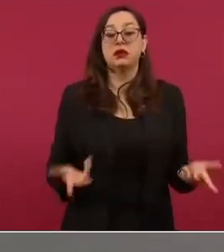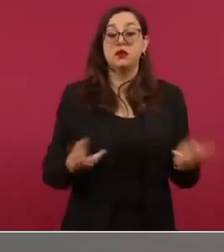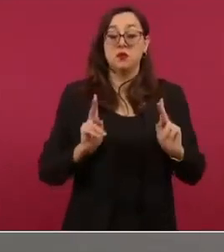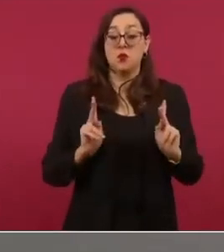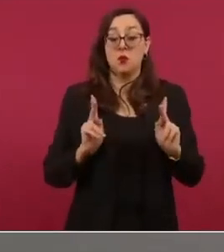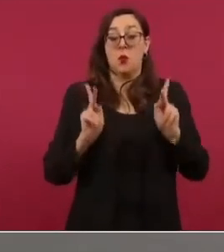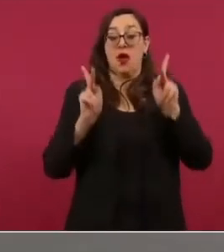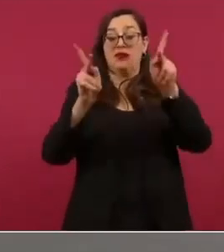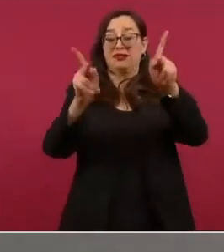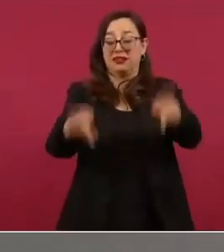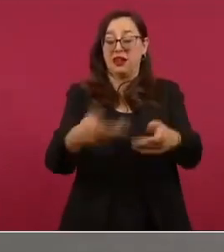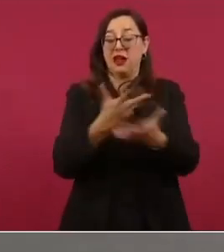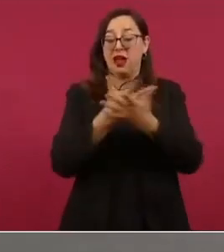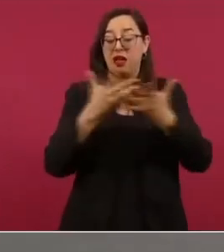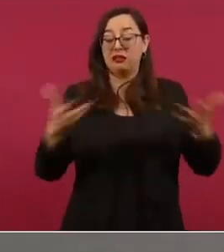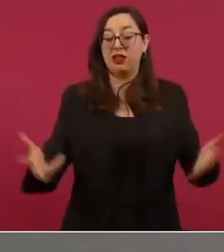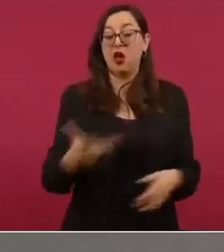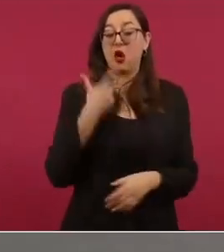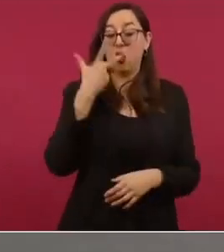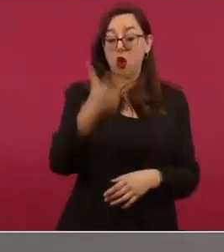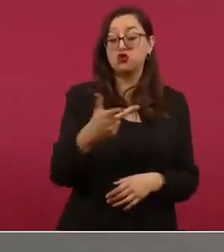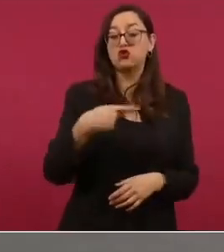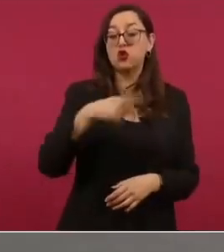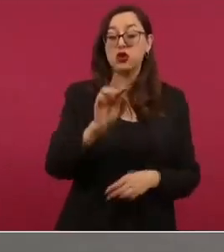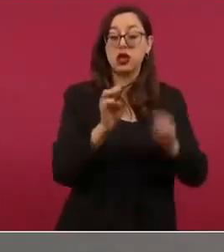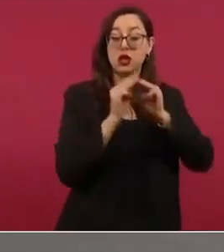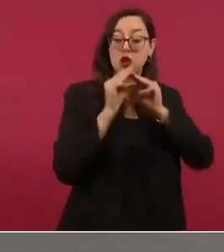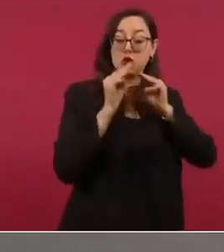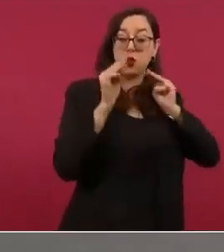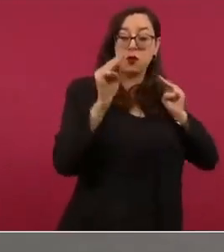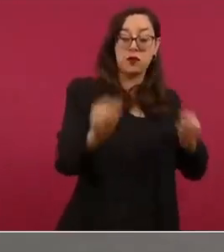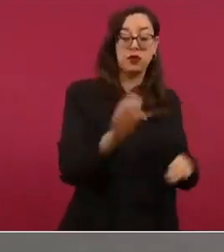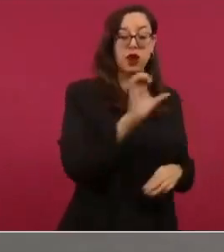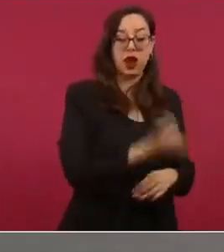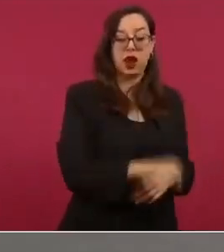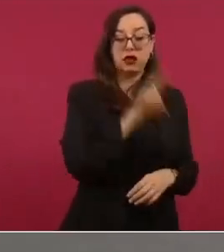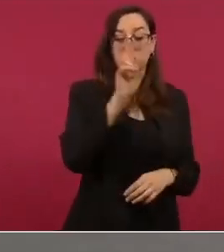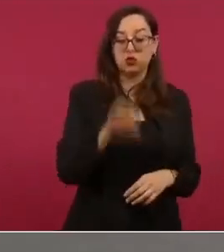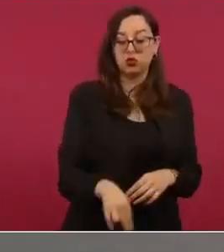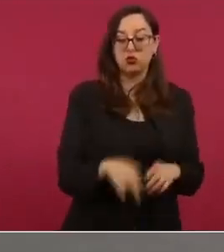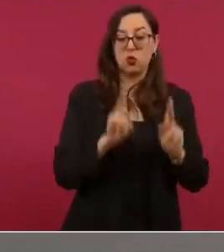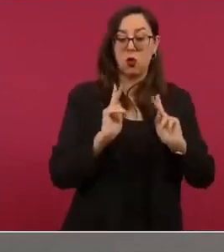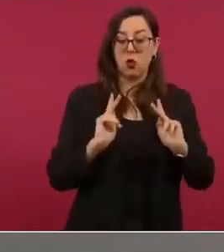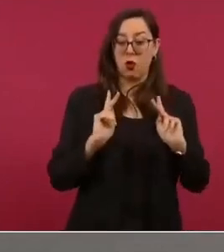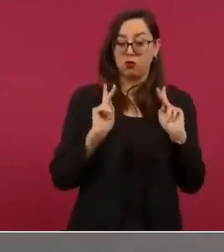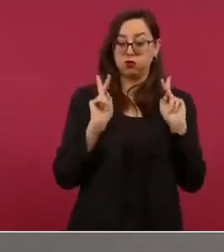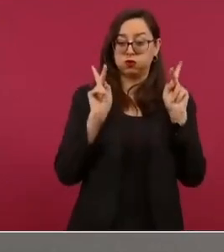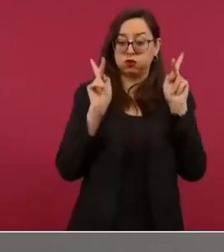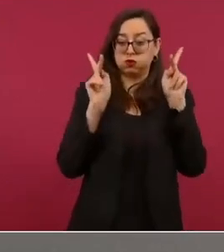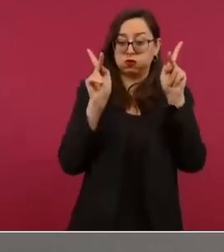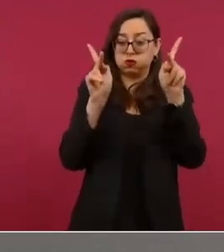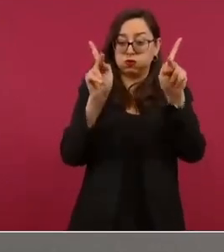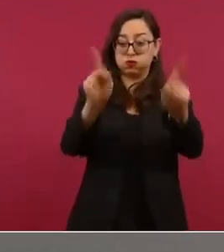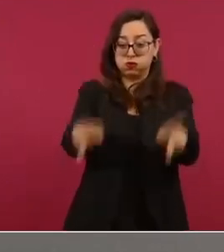de Nichupté en Cancún Quintana Roo ocho kilómetros